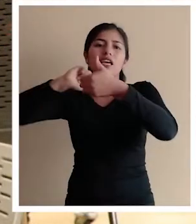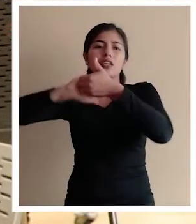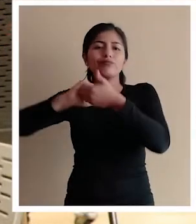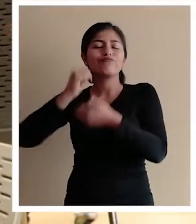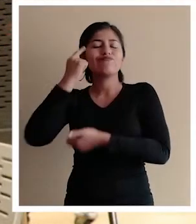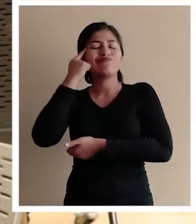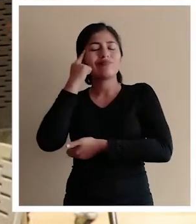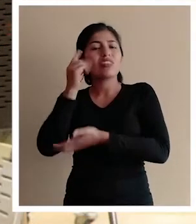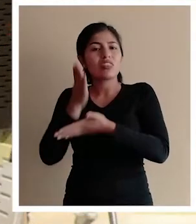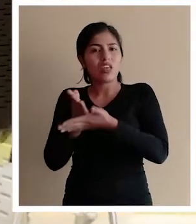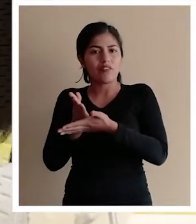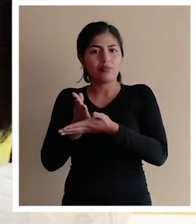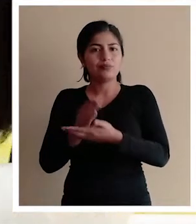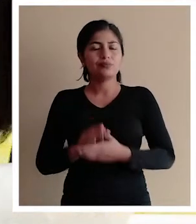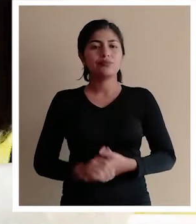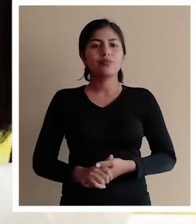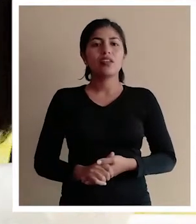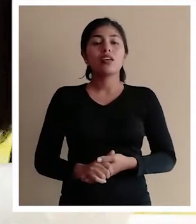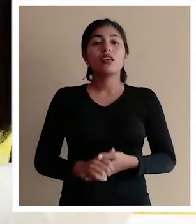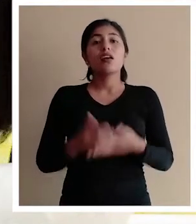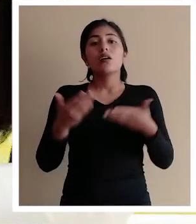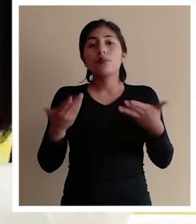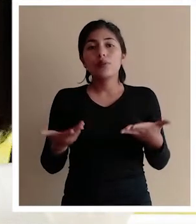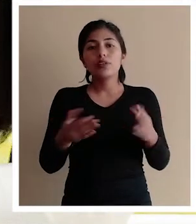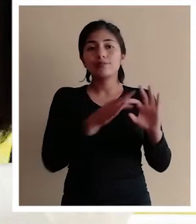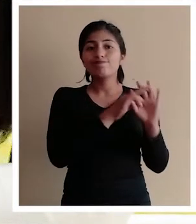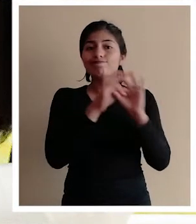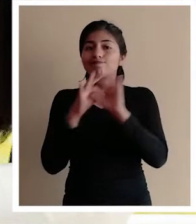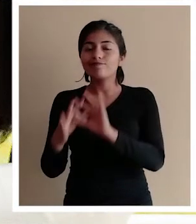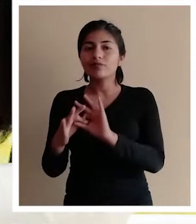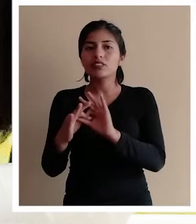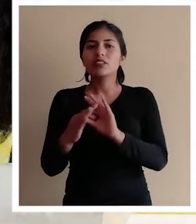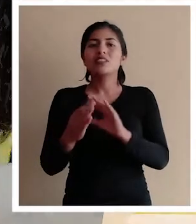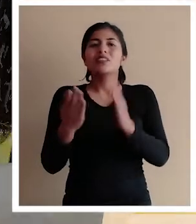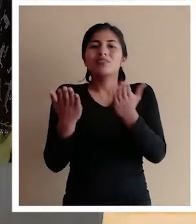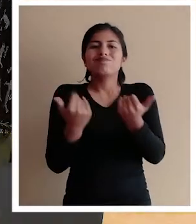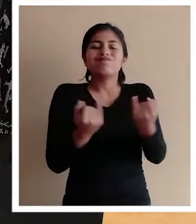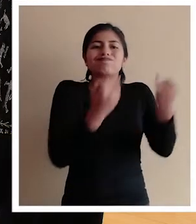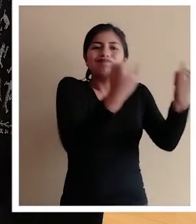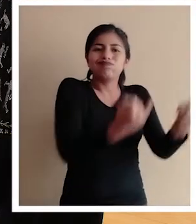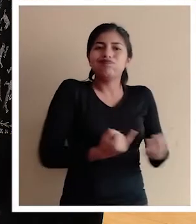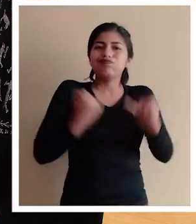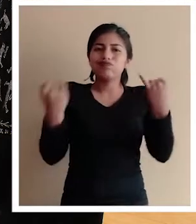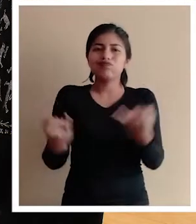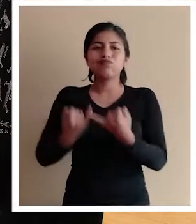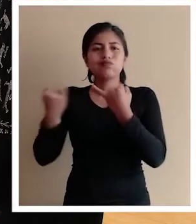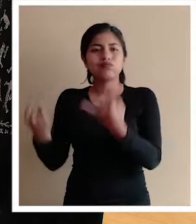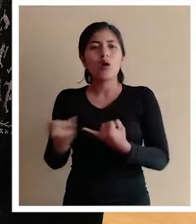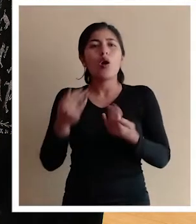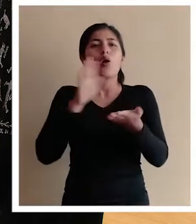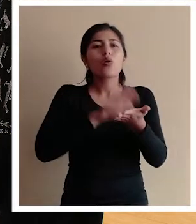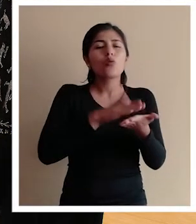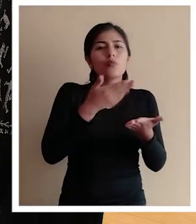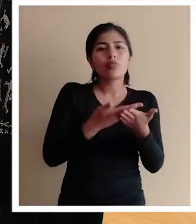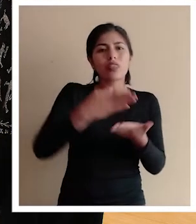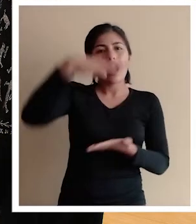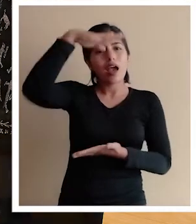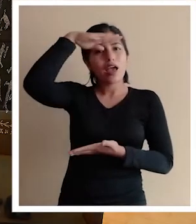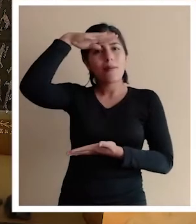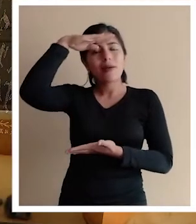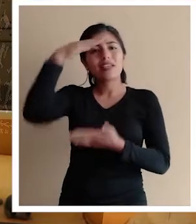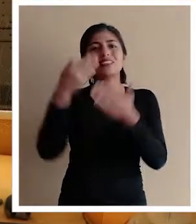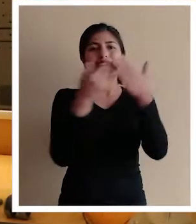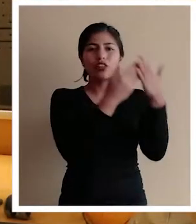género a considerar. Por esta razón, surgió la necesidad de contar con más información respecto de la